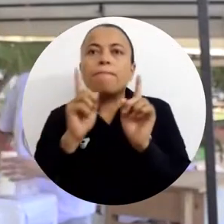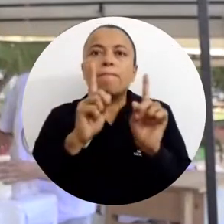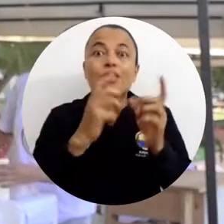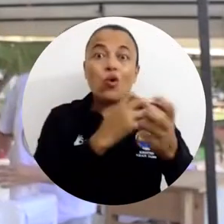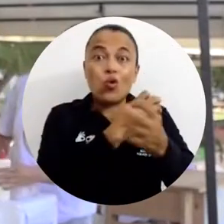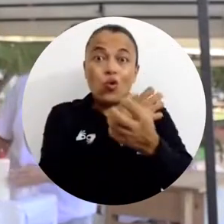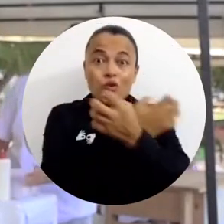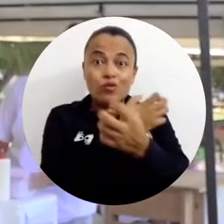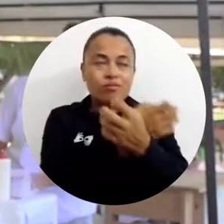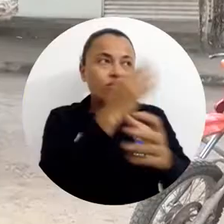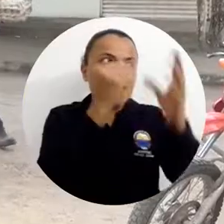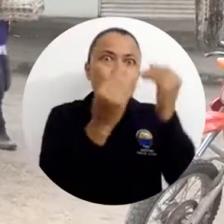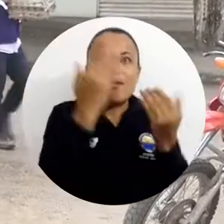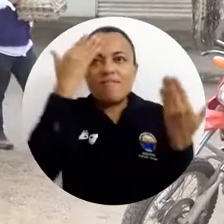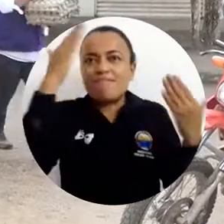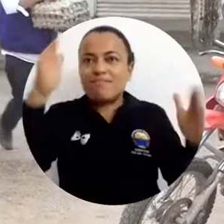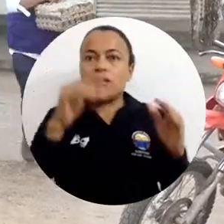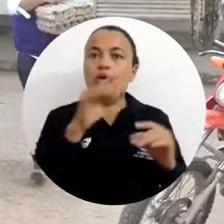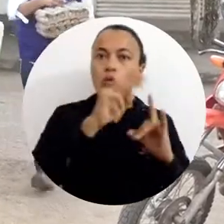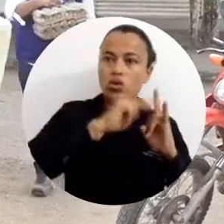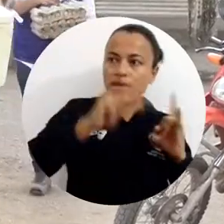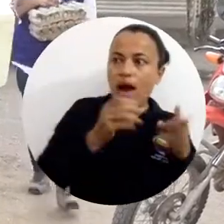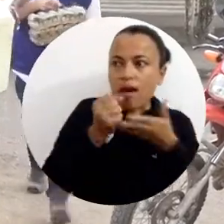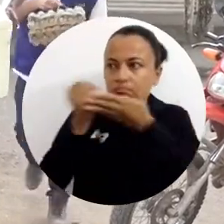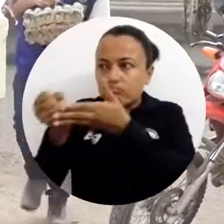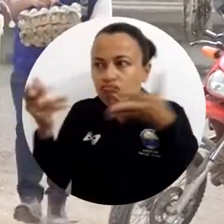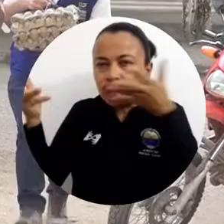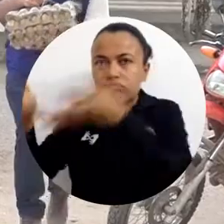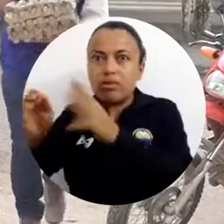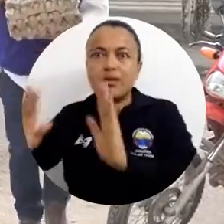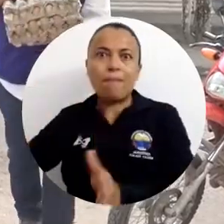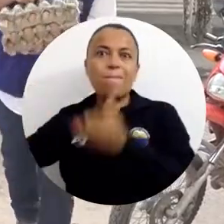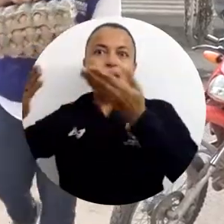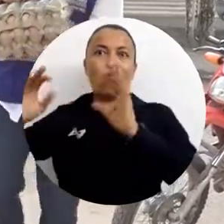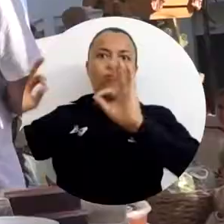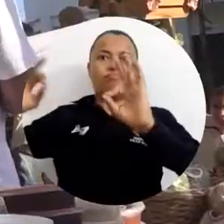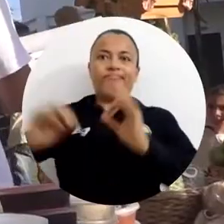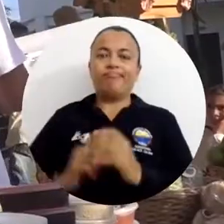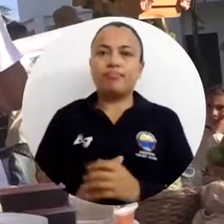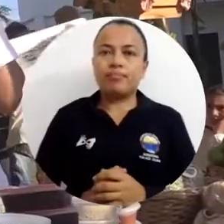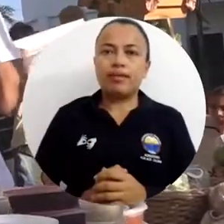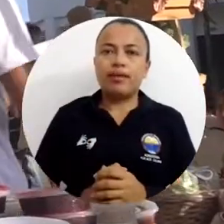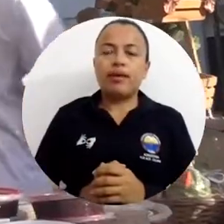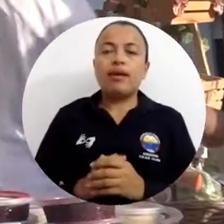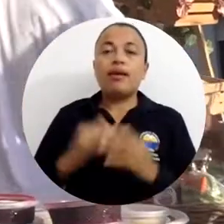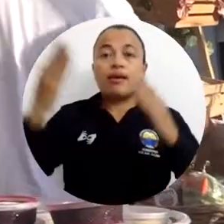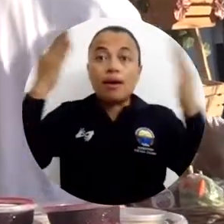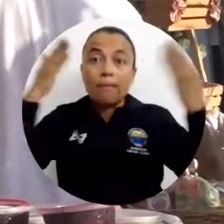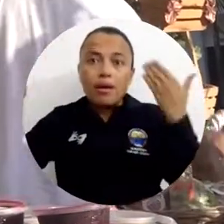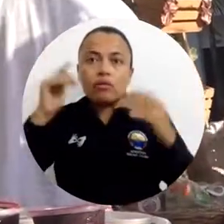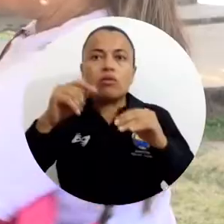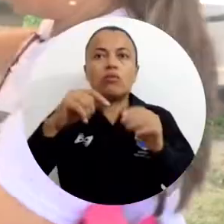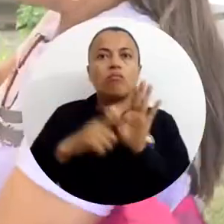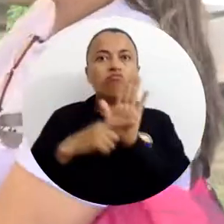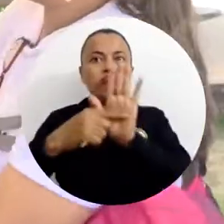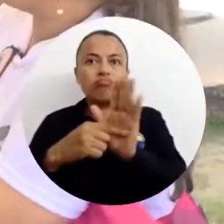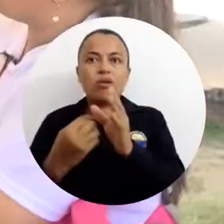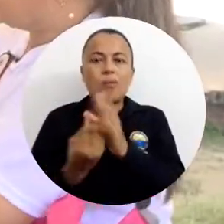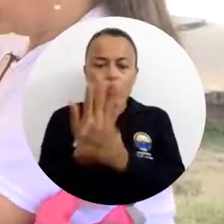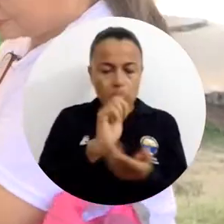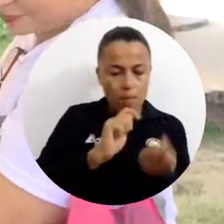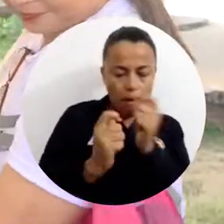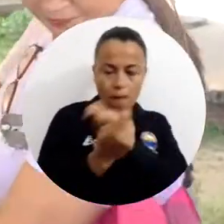permitido mejorar los procesos. Los campesinos exhibieron productos hortofrutícolas y mostraron lo aprendido en cuanto a procesos de